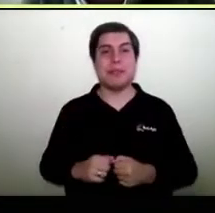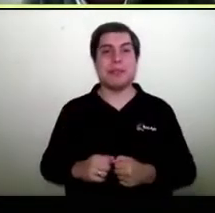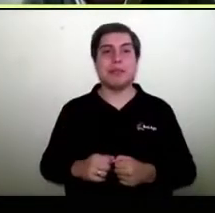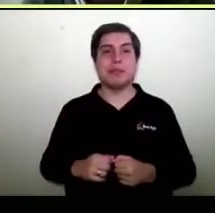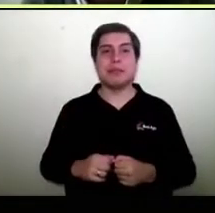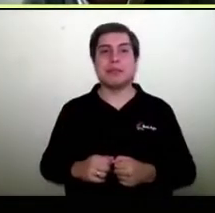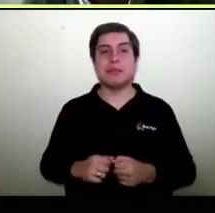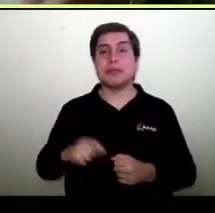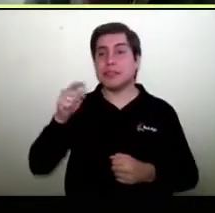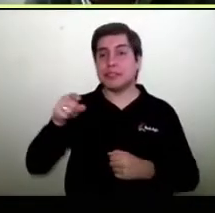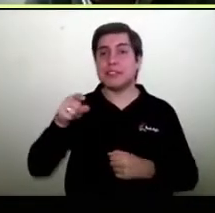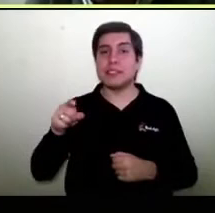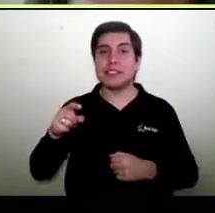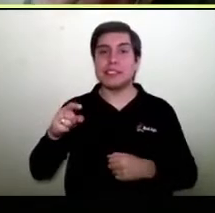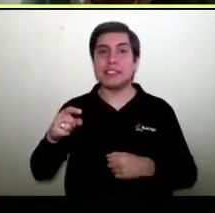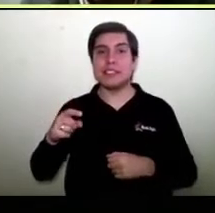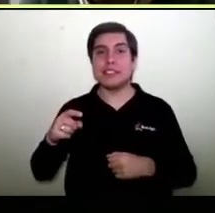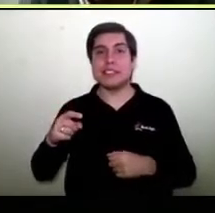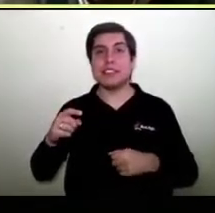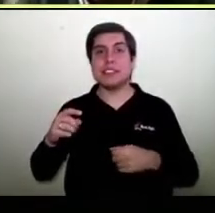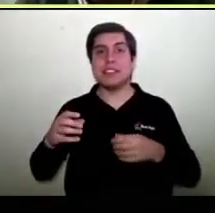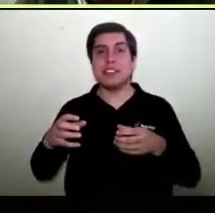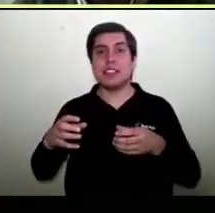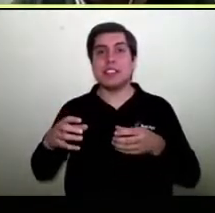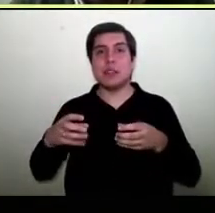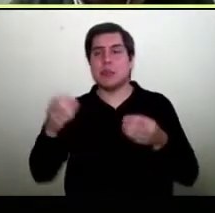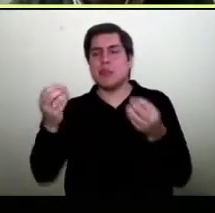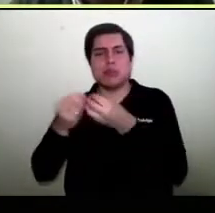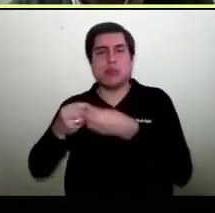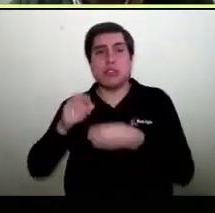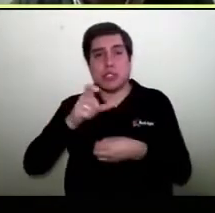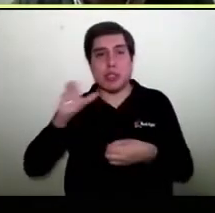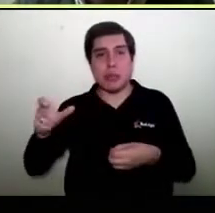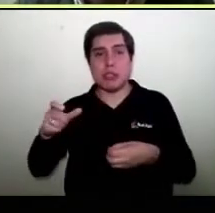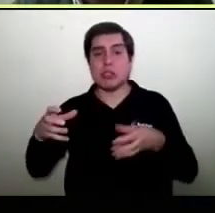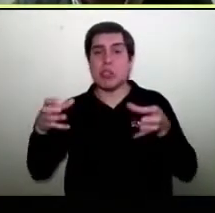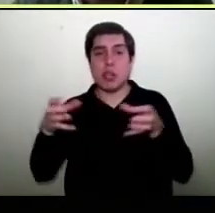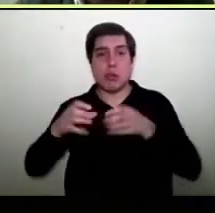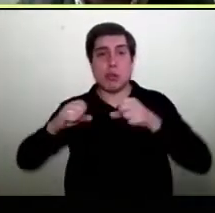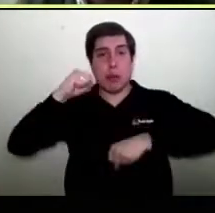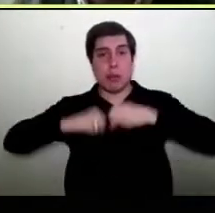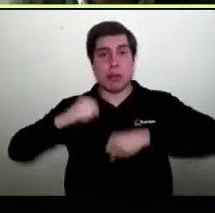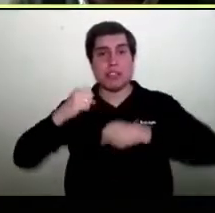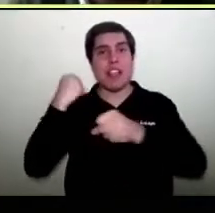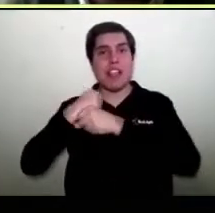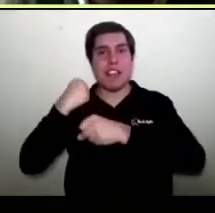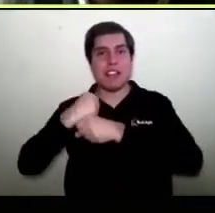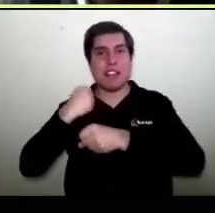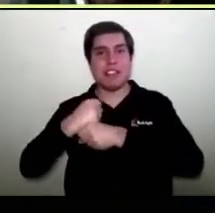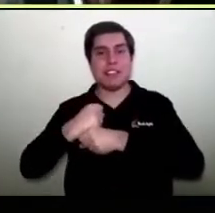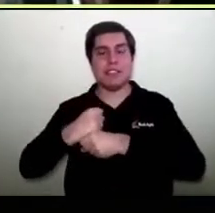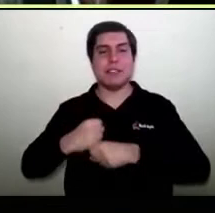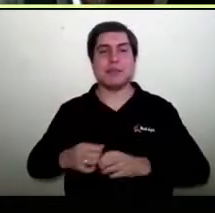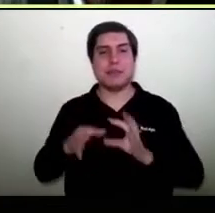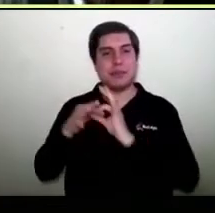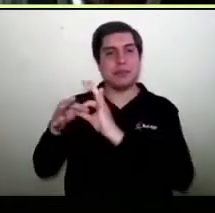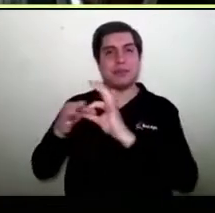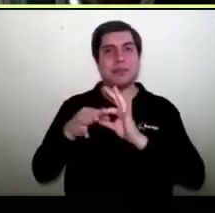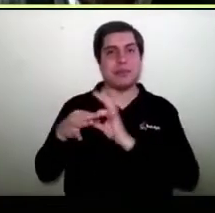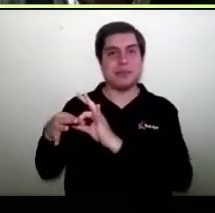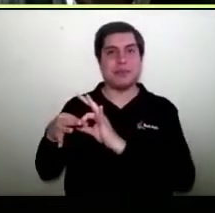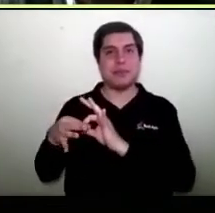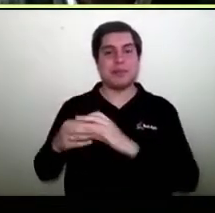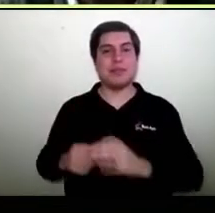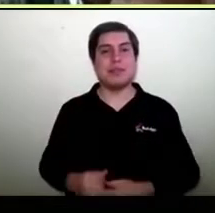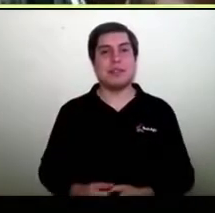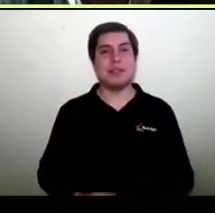es que es una comunidad? Ya lo definimos, es un montón de personas que tienen un concepto común y trabajan. Acá todos están porque es una comunidad un mall